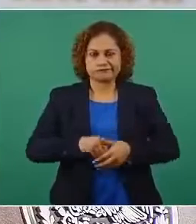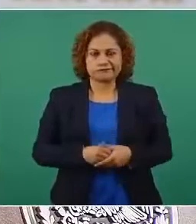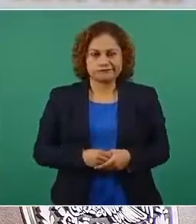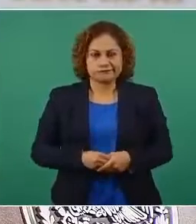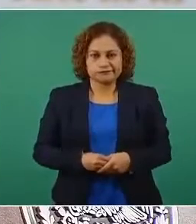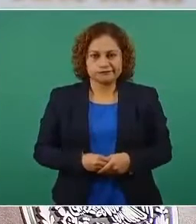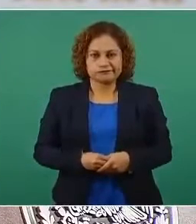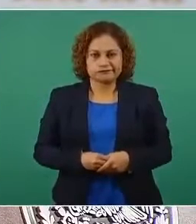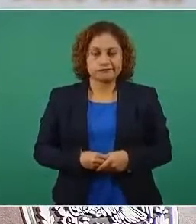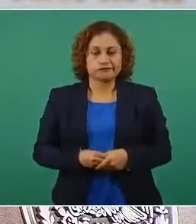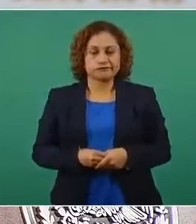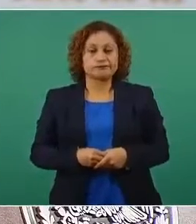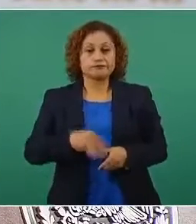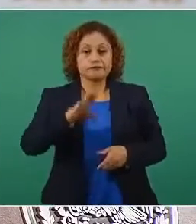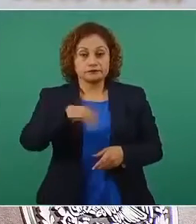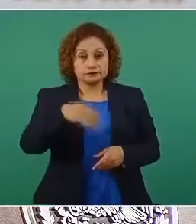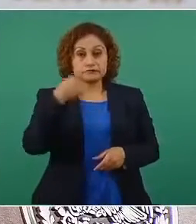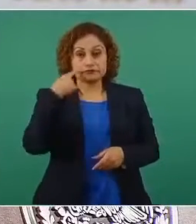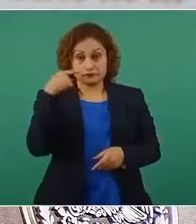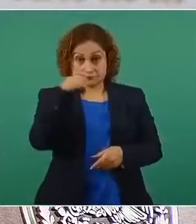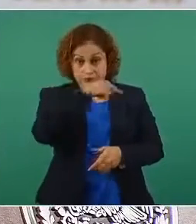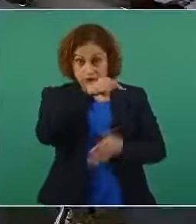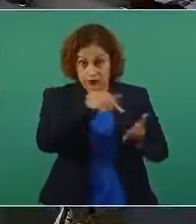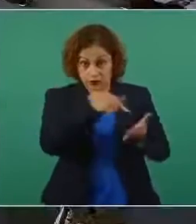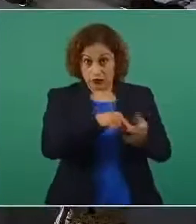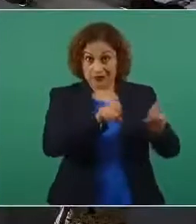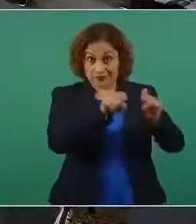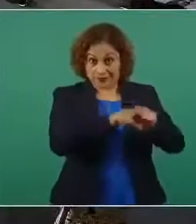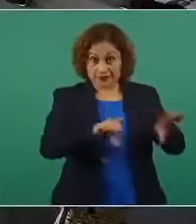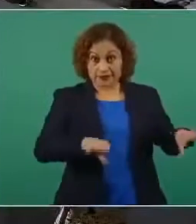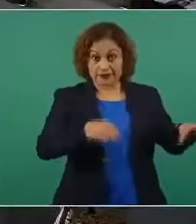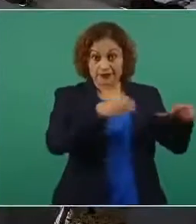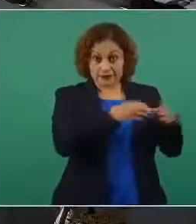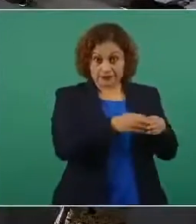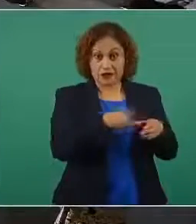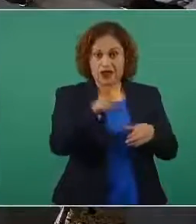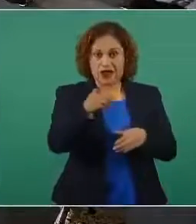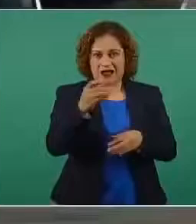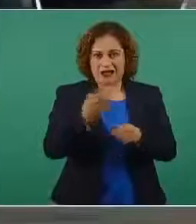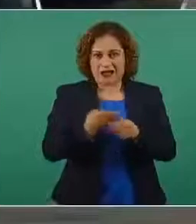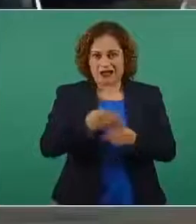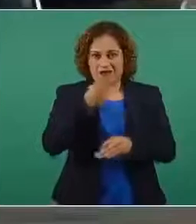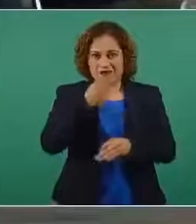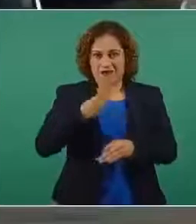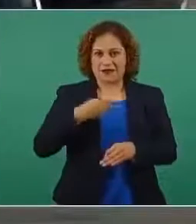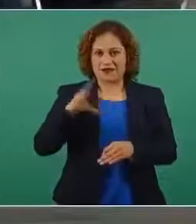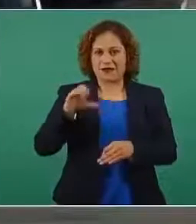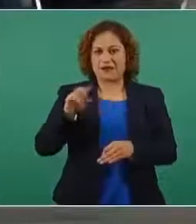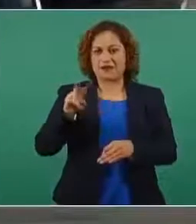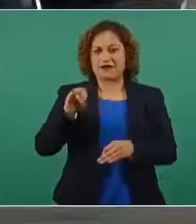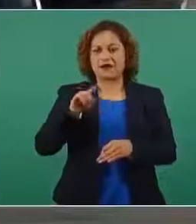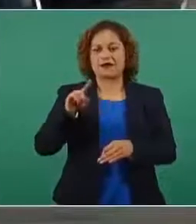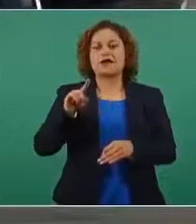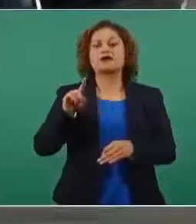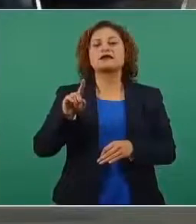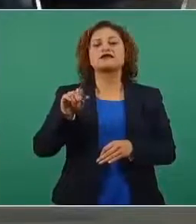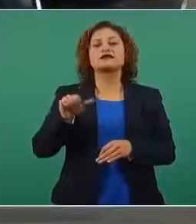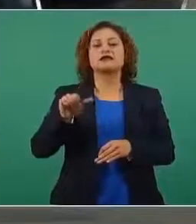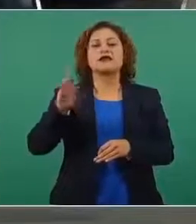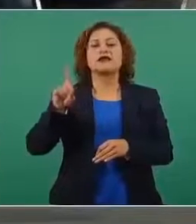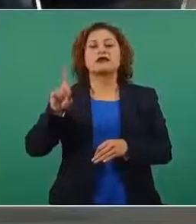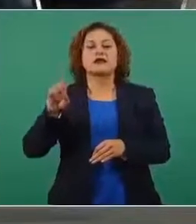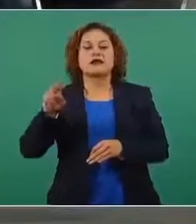por cierto hay un que ahora que mencionan la cabeza de vaca él y otros senadores de su tiempo están